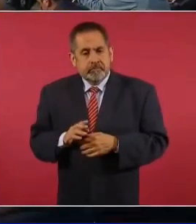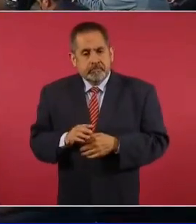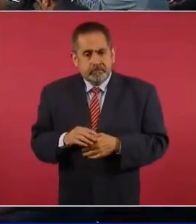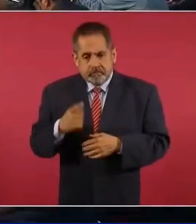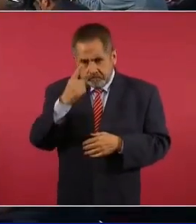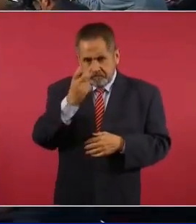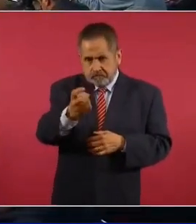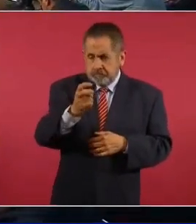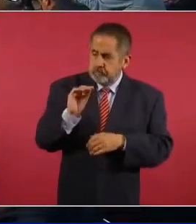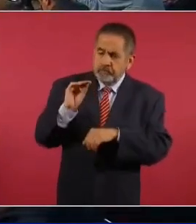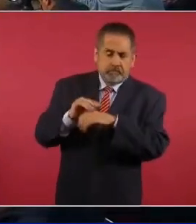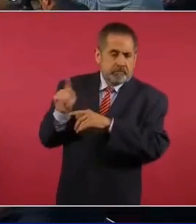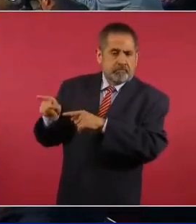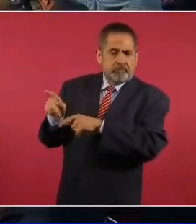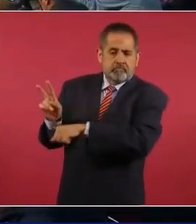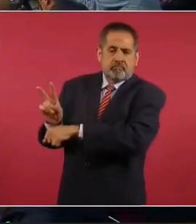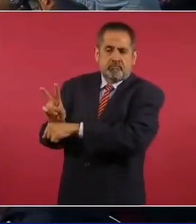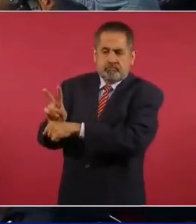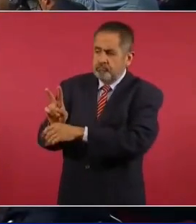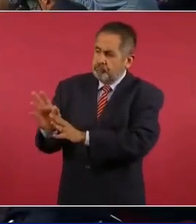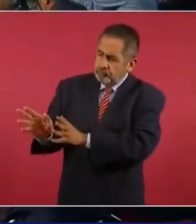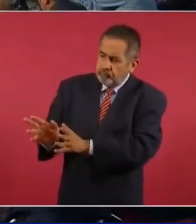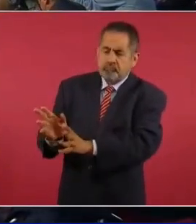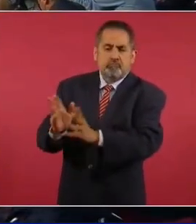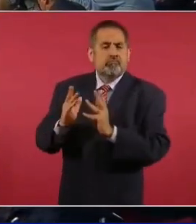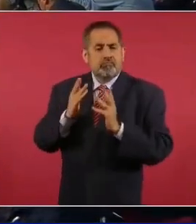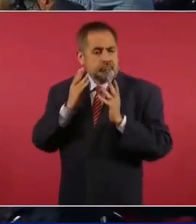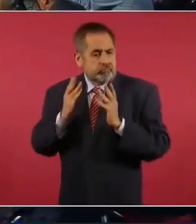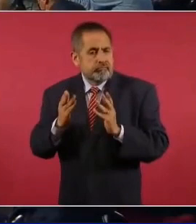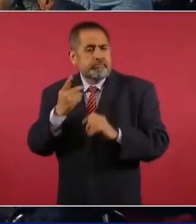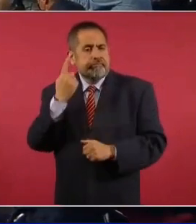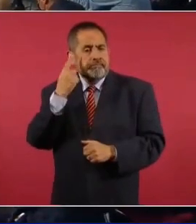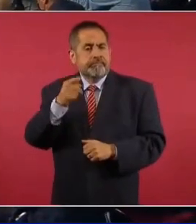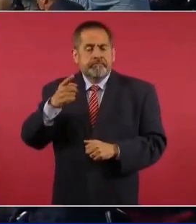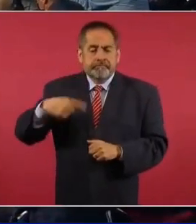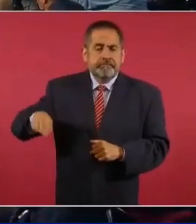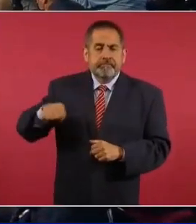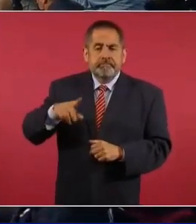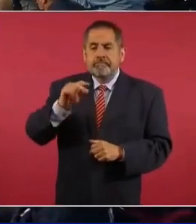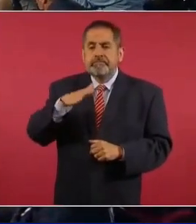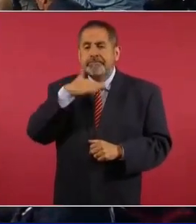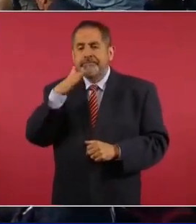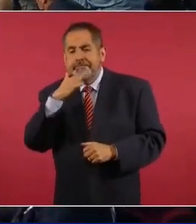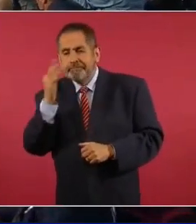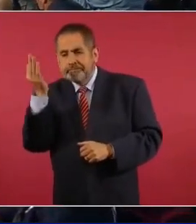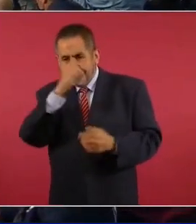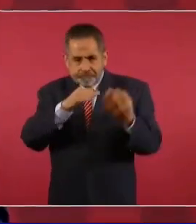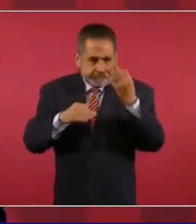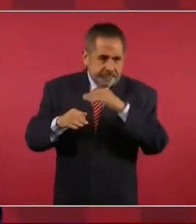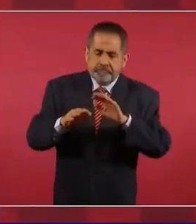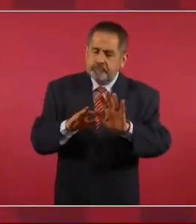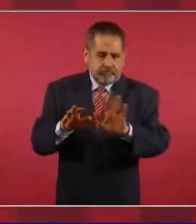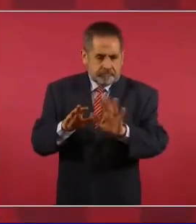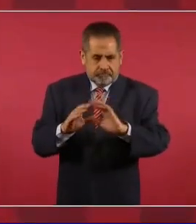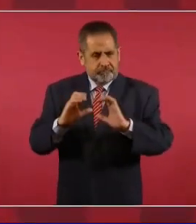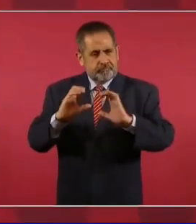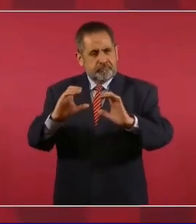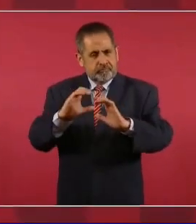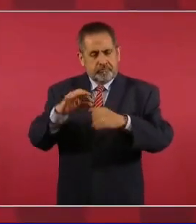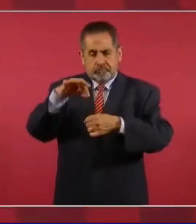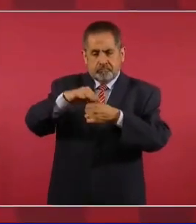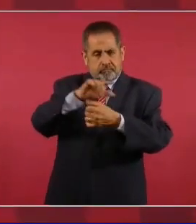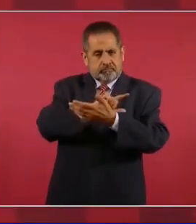eso se creó, para que se evite el fraude, se garanticen elecciones